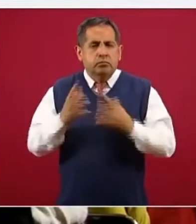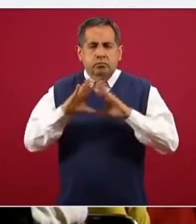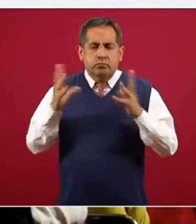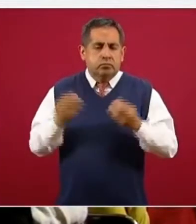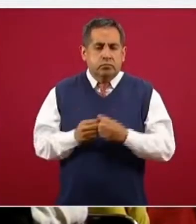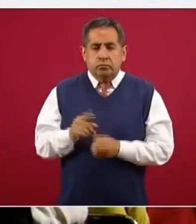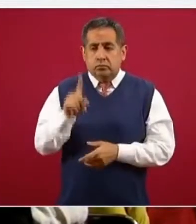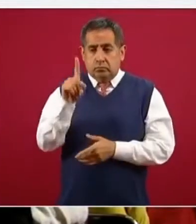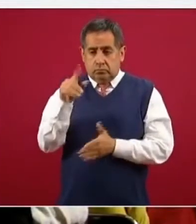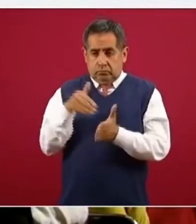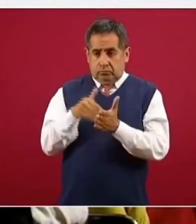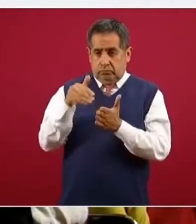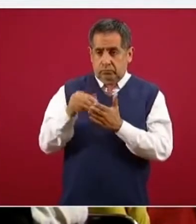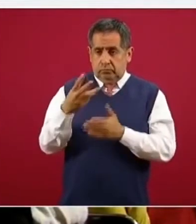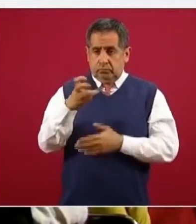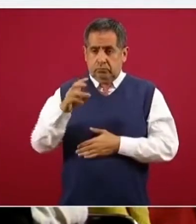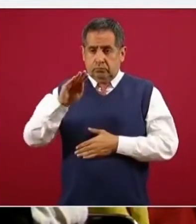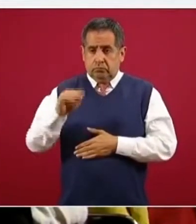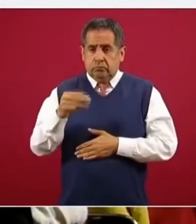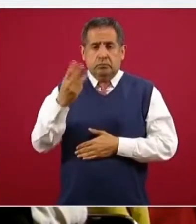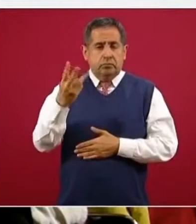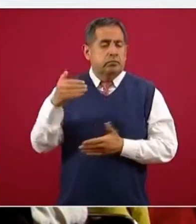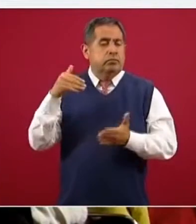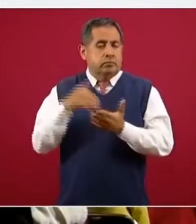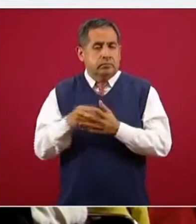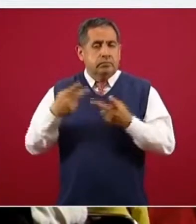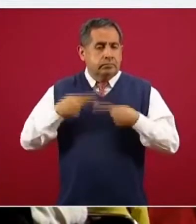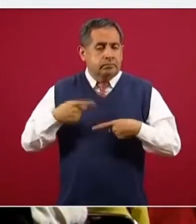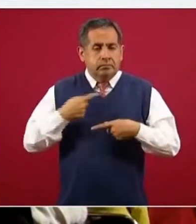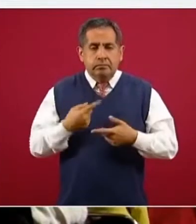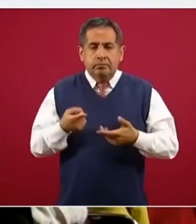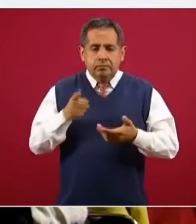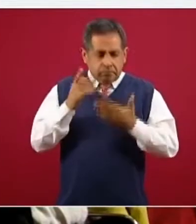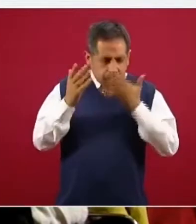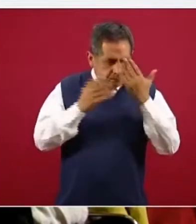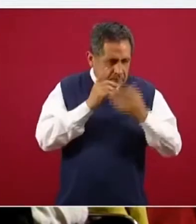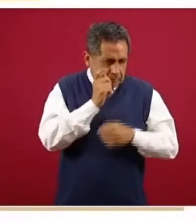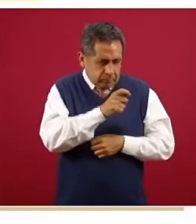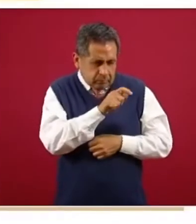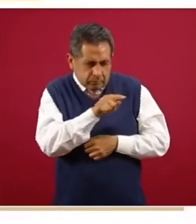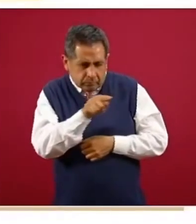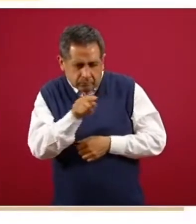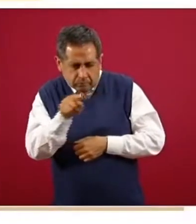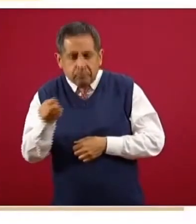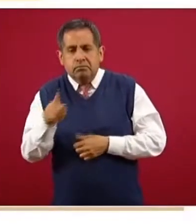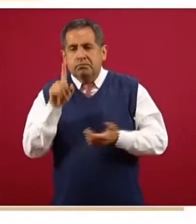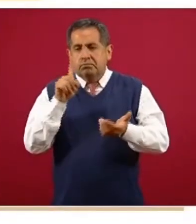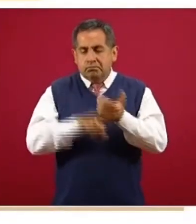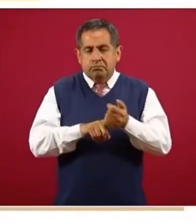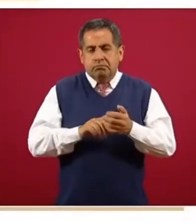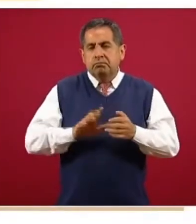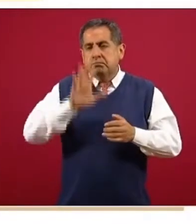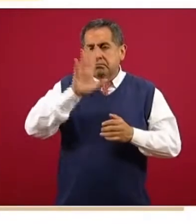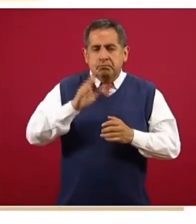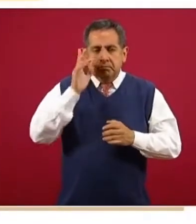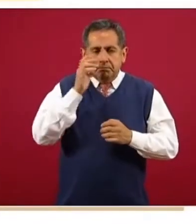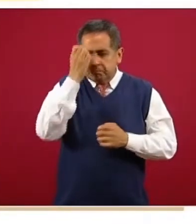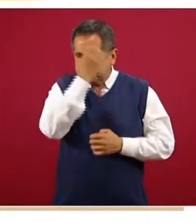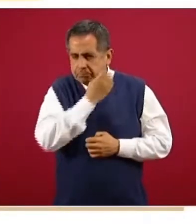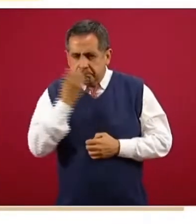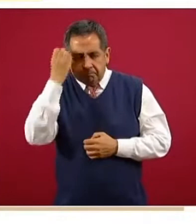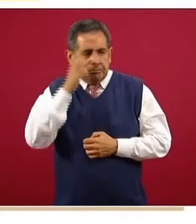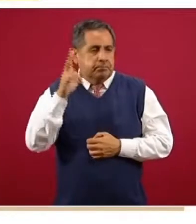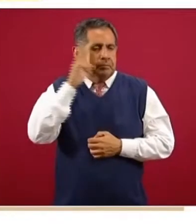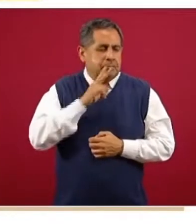más de 1.393.000 son las personas que se han estudiado y han ingresado a protocolo de